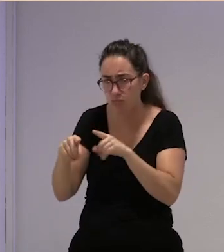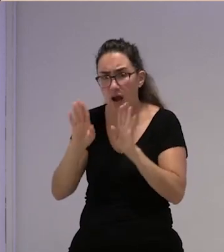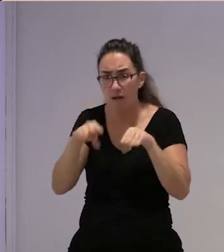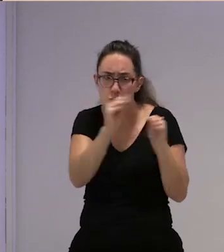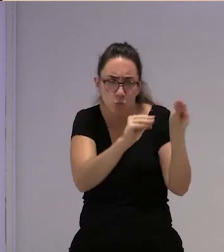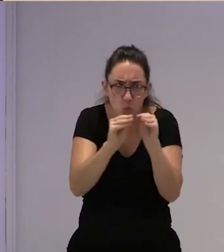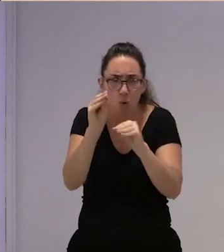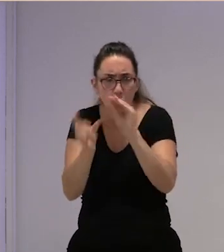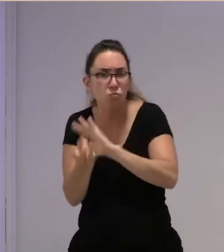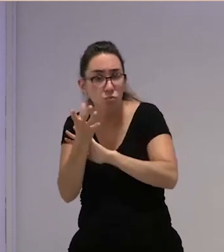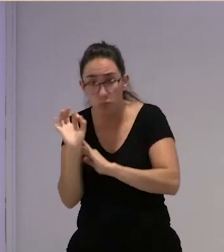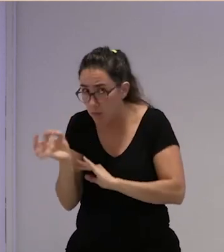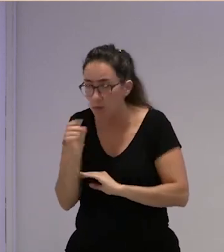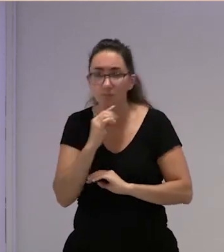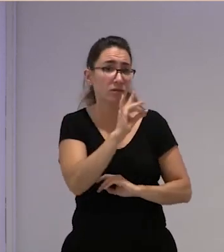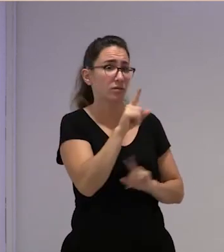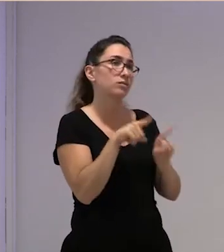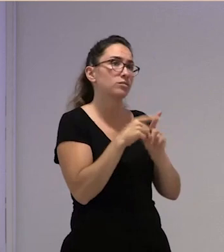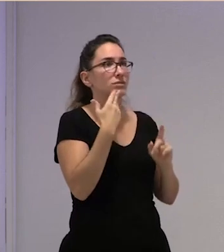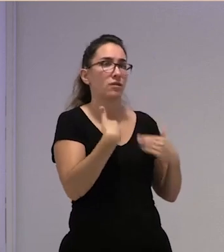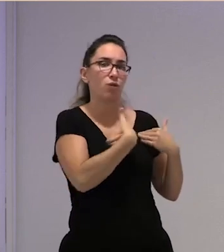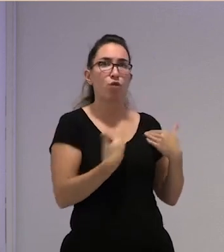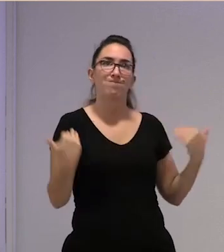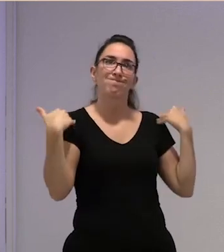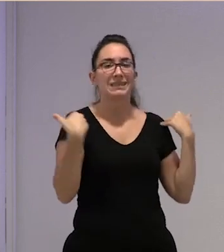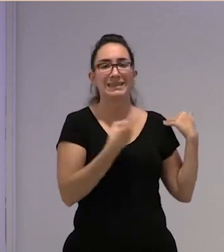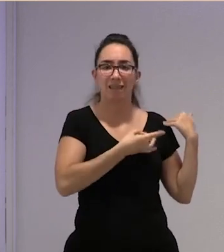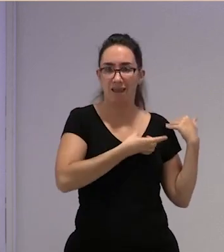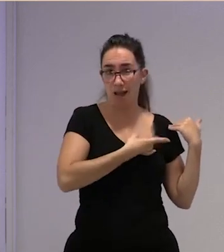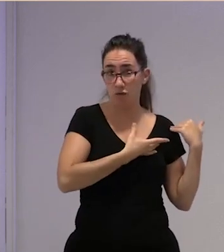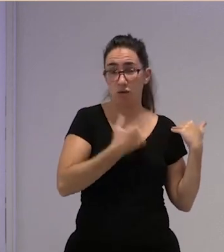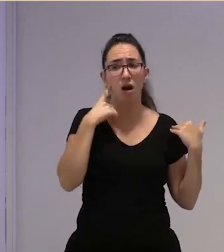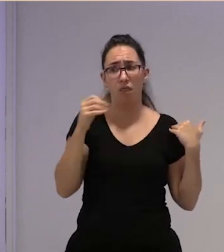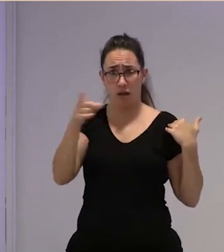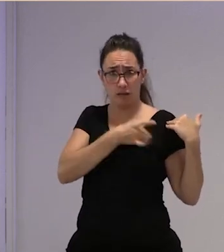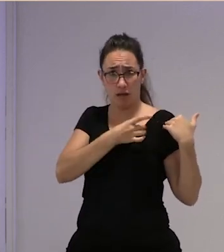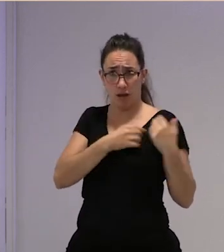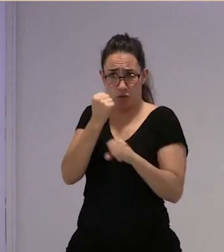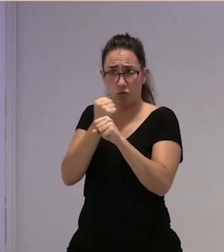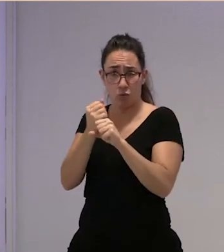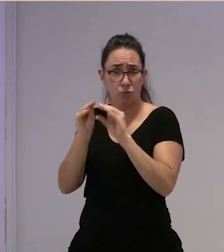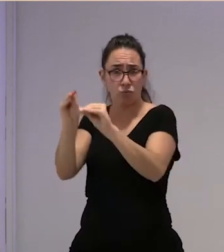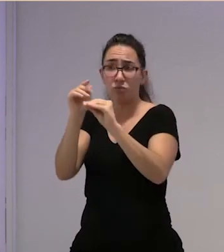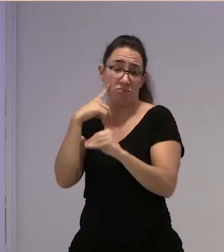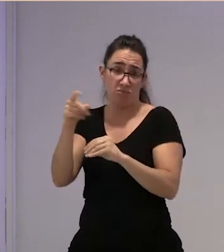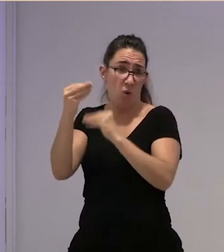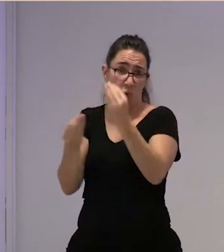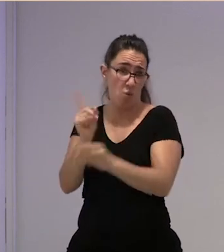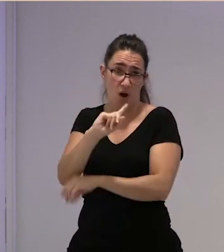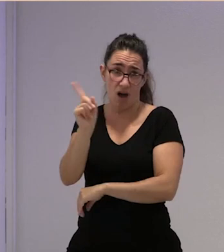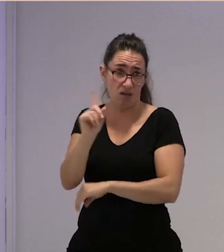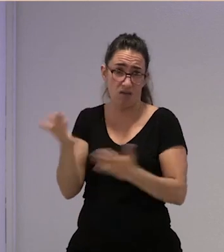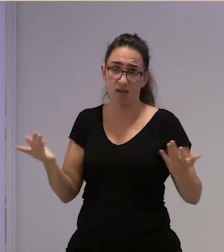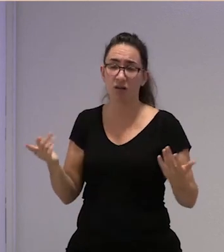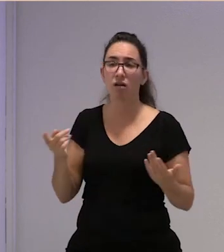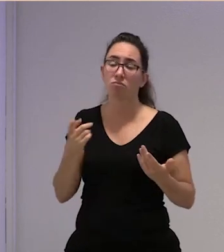vamos básicamente hemos hecho la función de sindicato y lo que los sindicatos que son los que tienen que hacerlo no estaban haciendo ella ponía